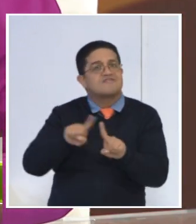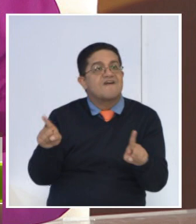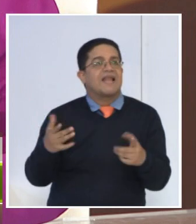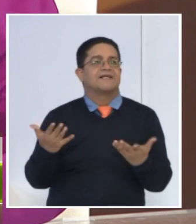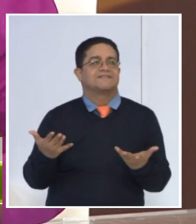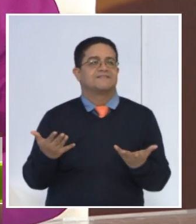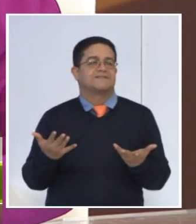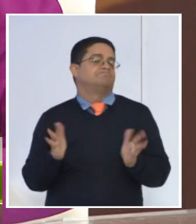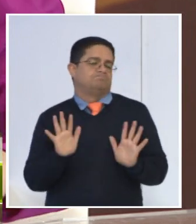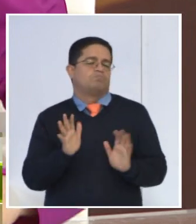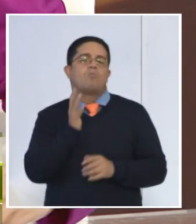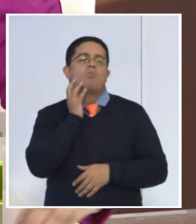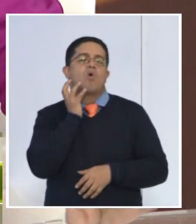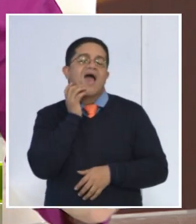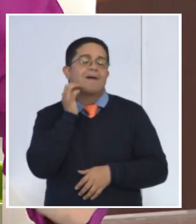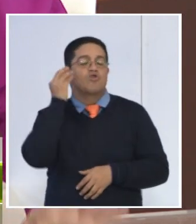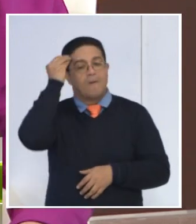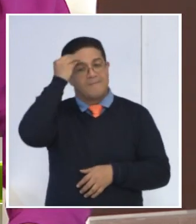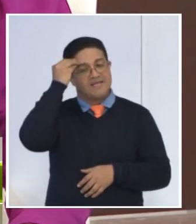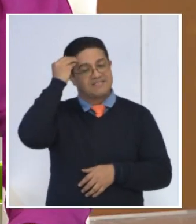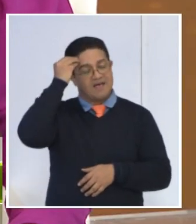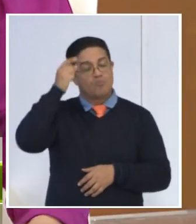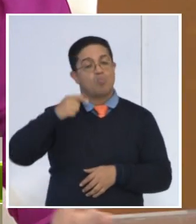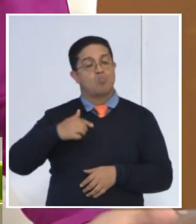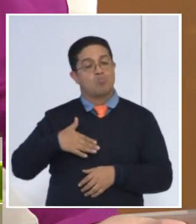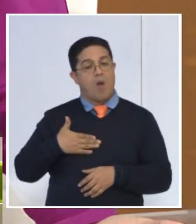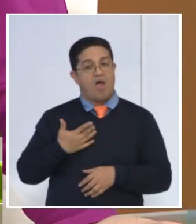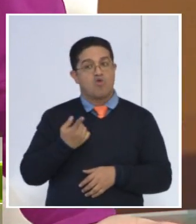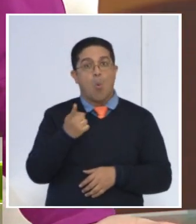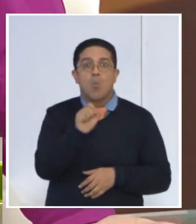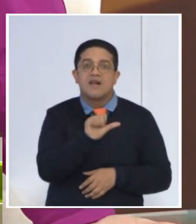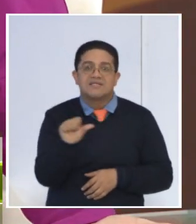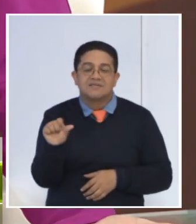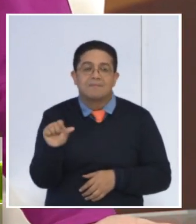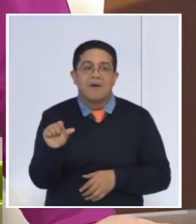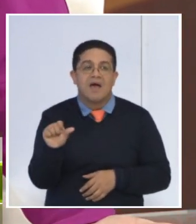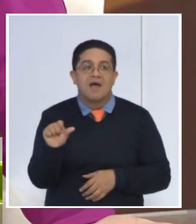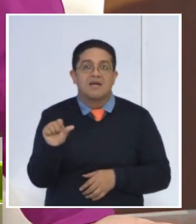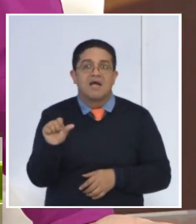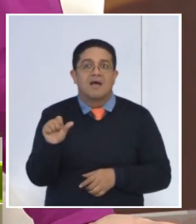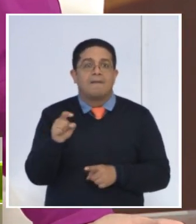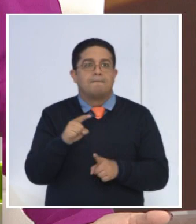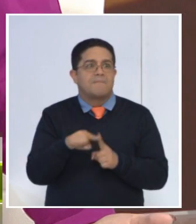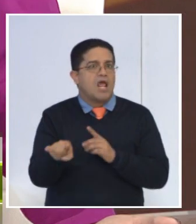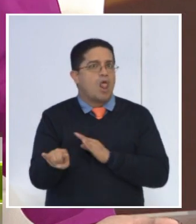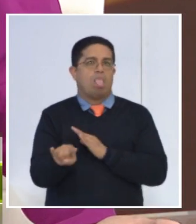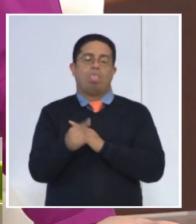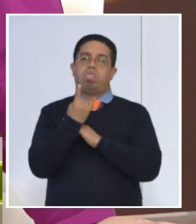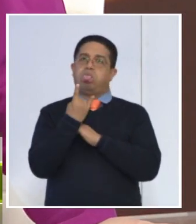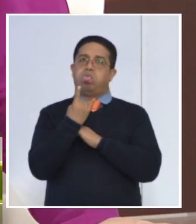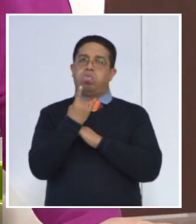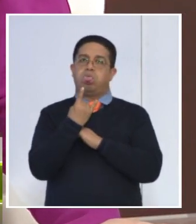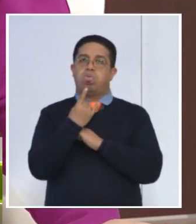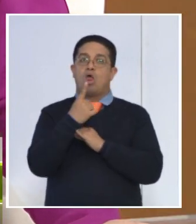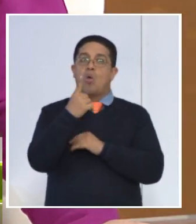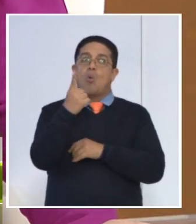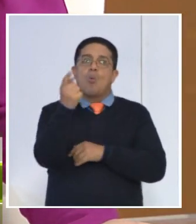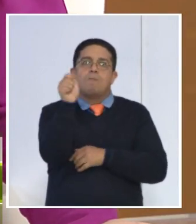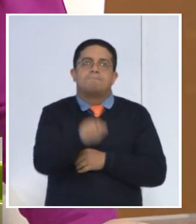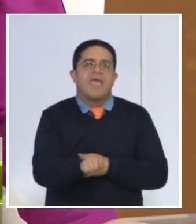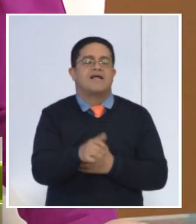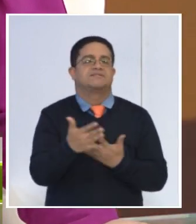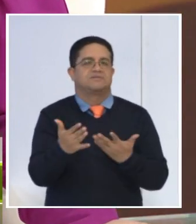lo que de repente pensábamos que podíamos hacer en una semana, de repente hasta nos cambió totalmente el panorama por una situación.